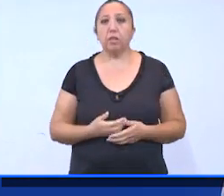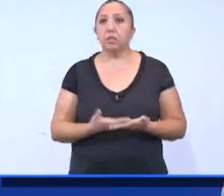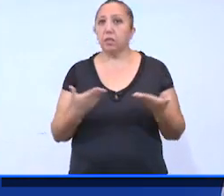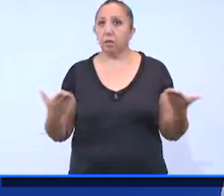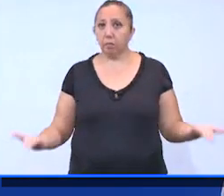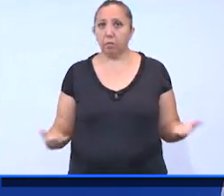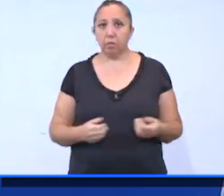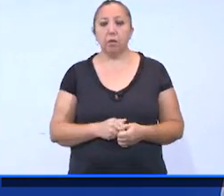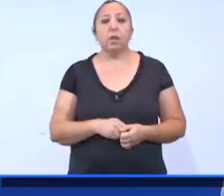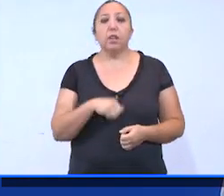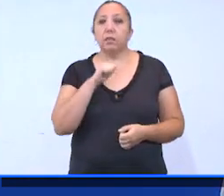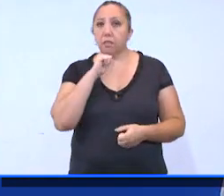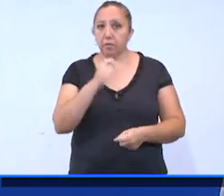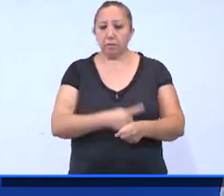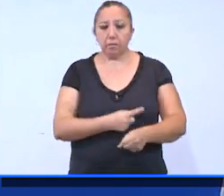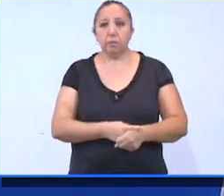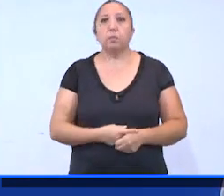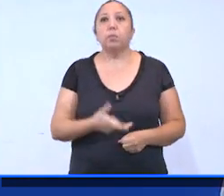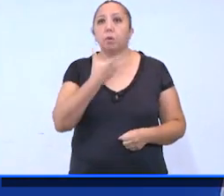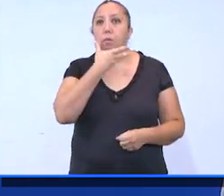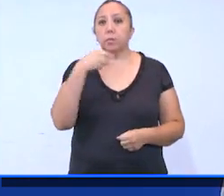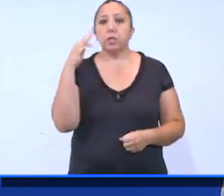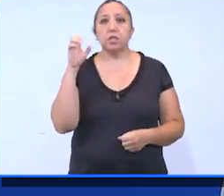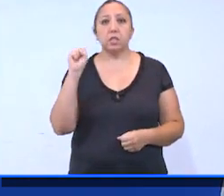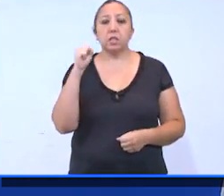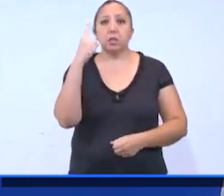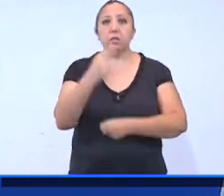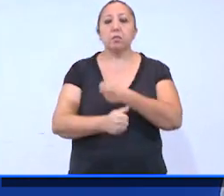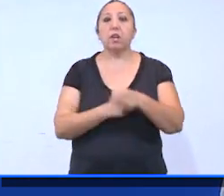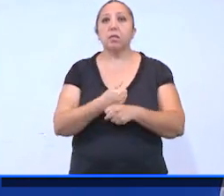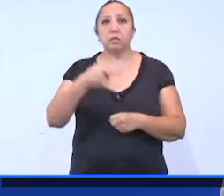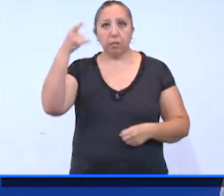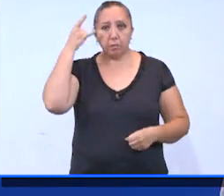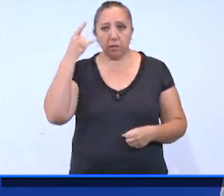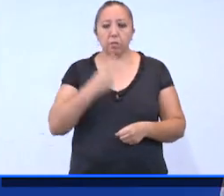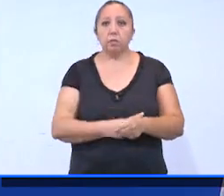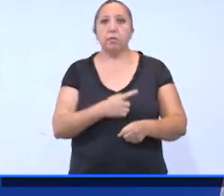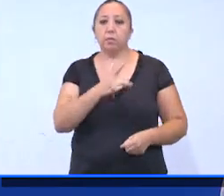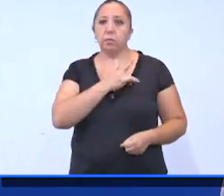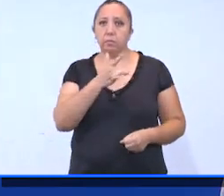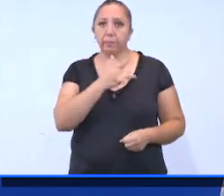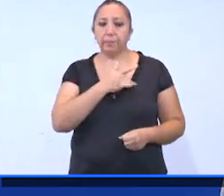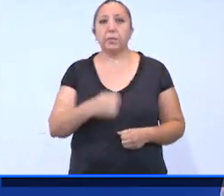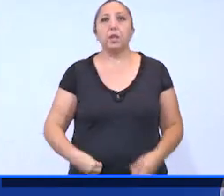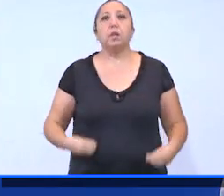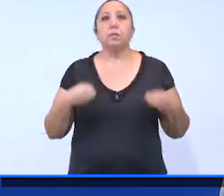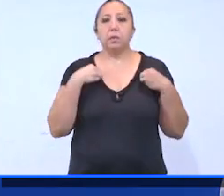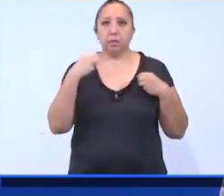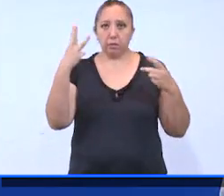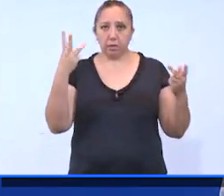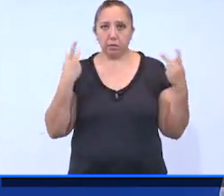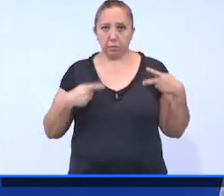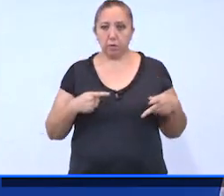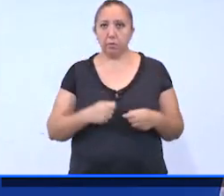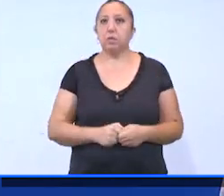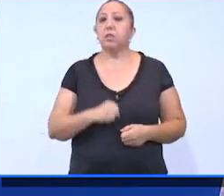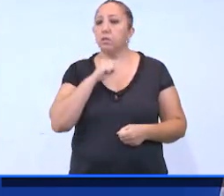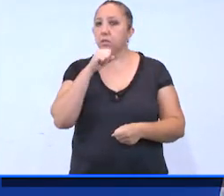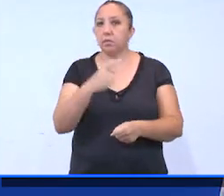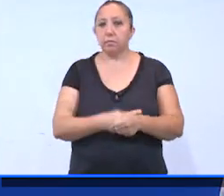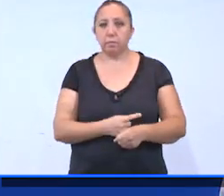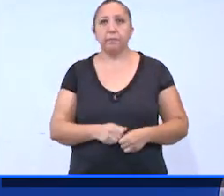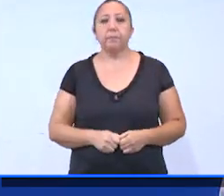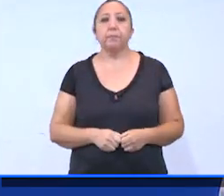momento todos sin síntomas. Un hombre de 61 años de Campeche, con enfermedad cardíaca, vivía con tres personas sin síntomas.